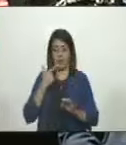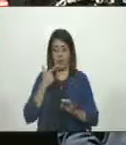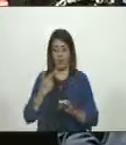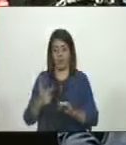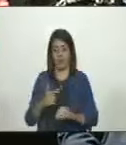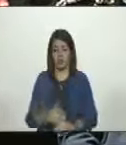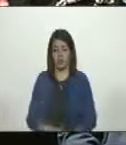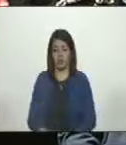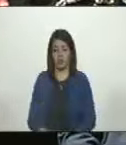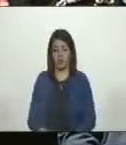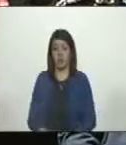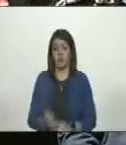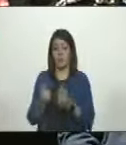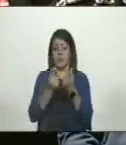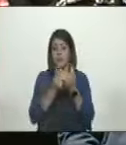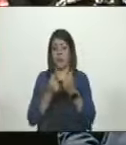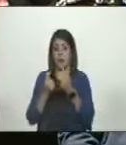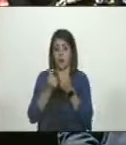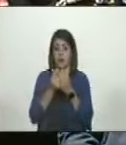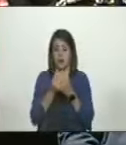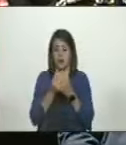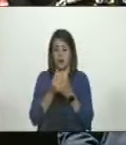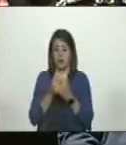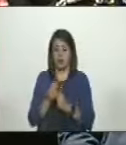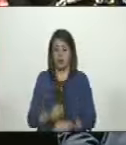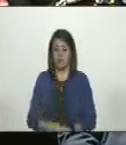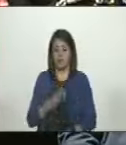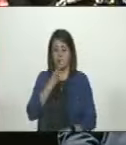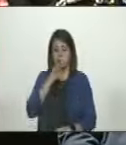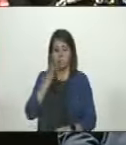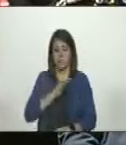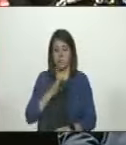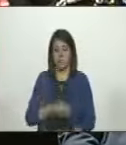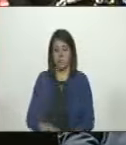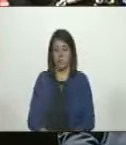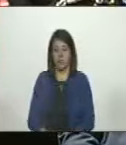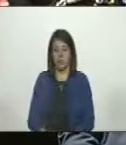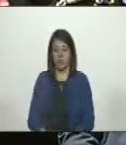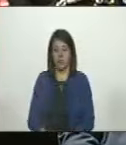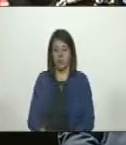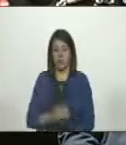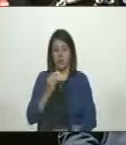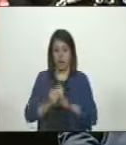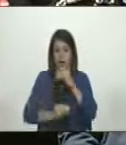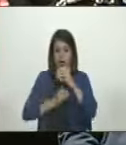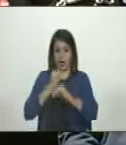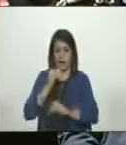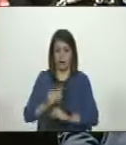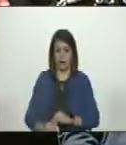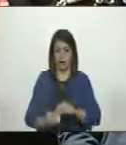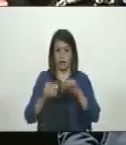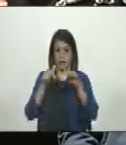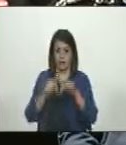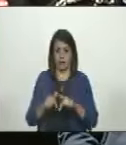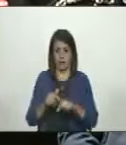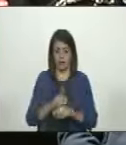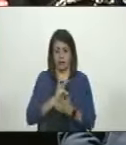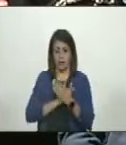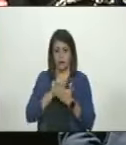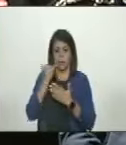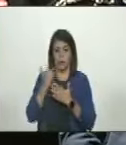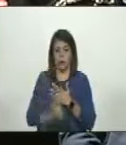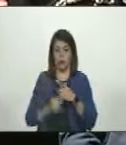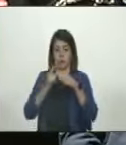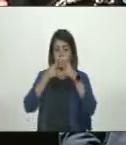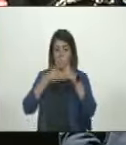con recursos garantizados para llevar a cabo este proyecto